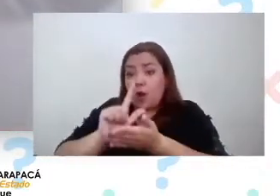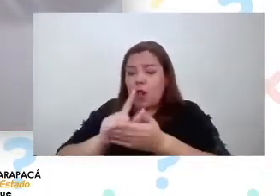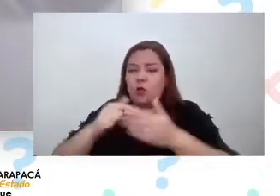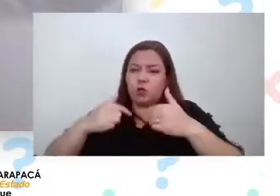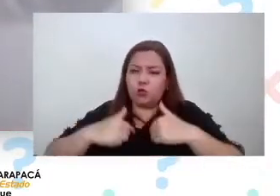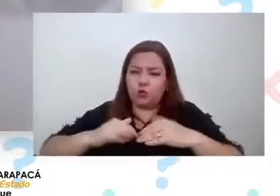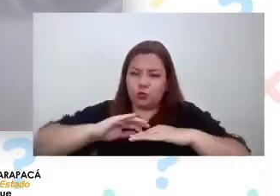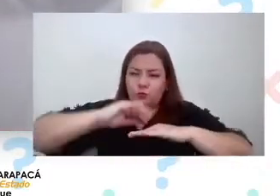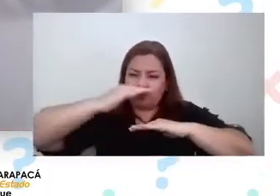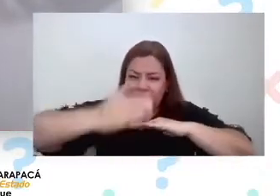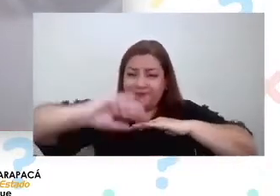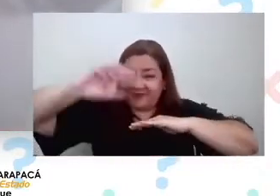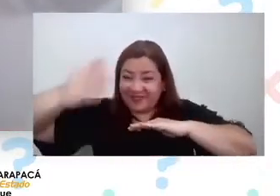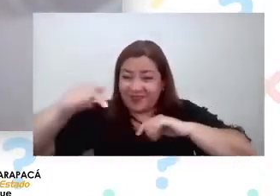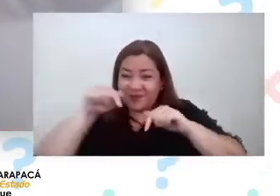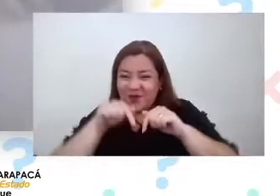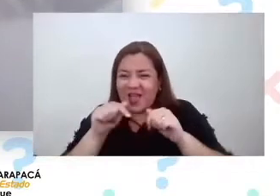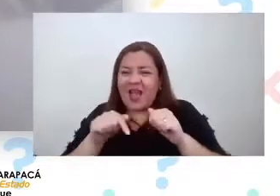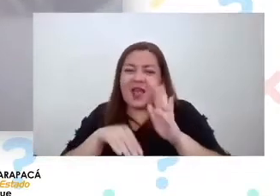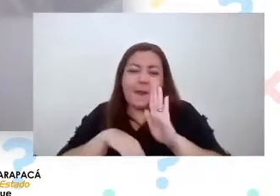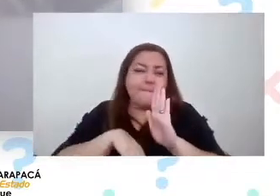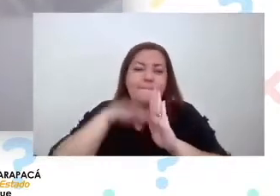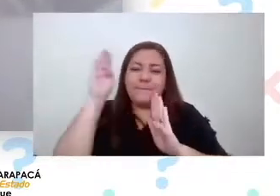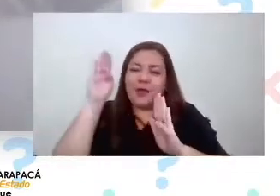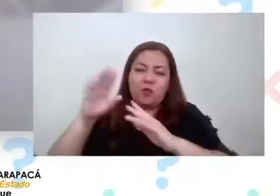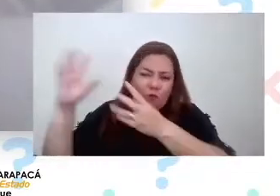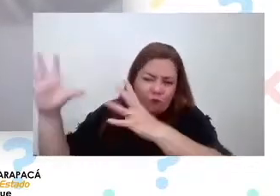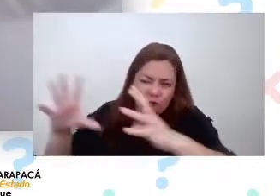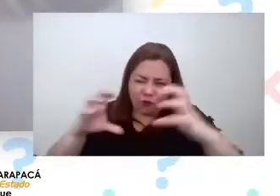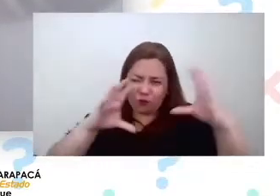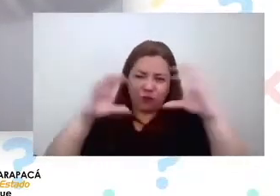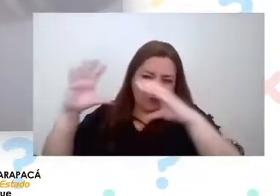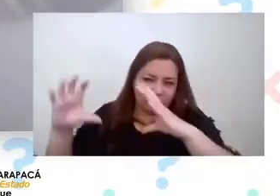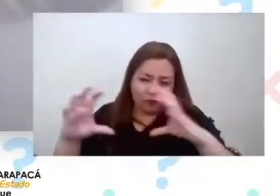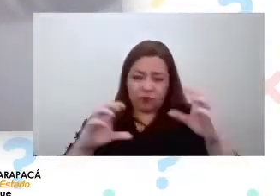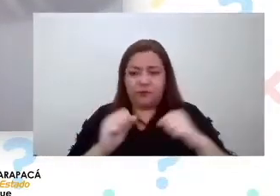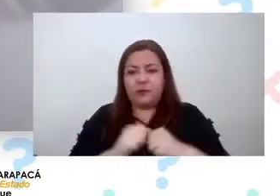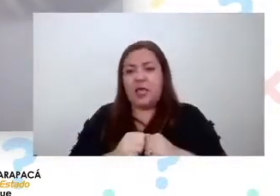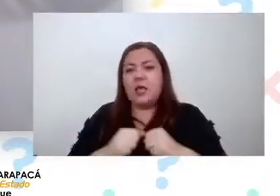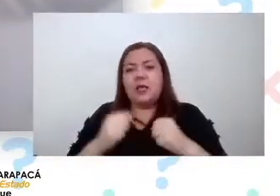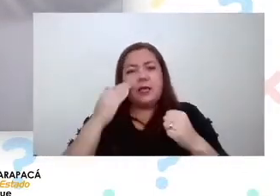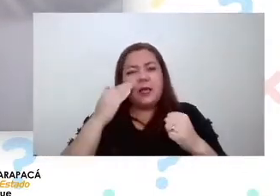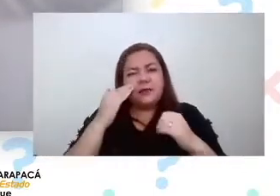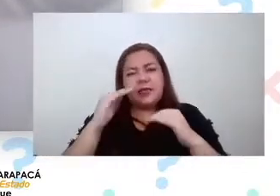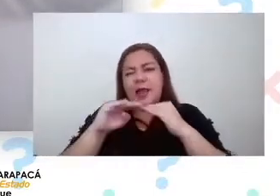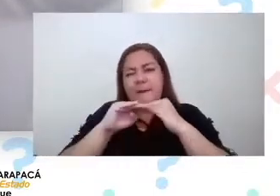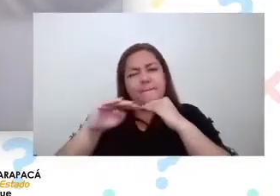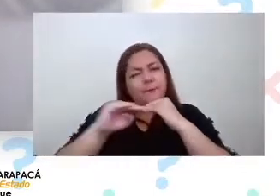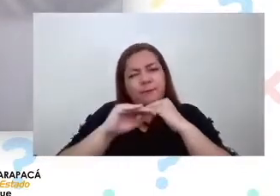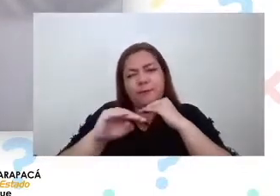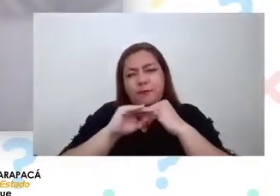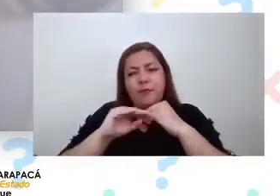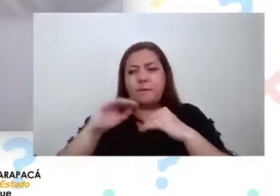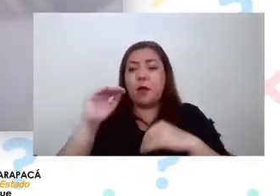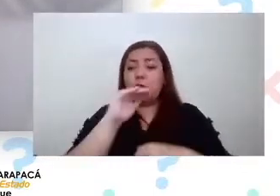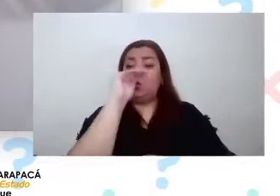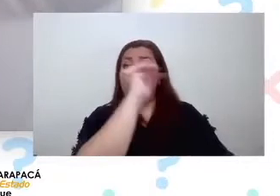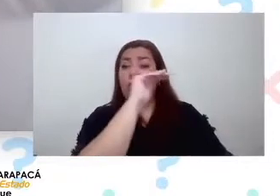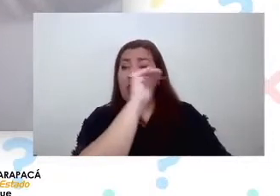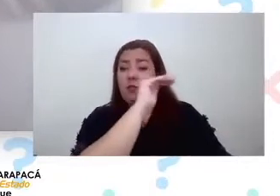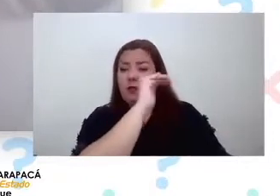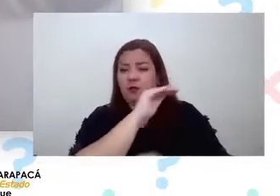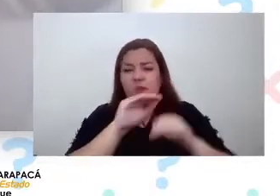frecuencia de nubes que a unos 800 metros similar a la altura que tiene alto auspicio en alto auspicio podemos ver